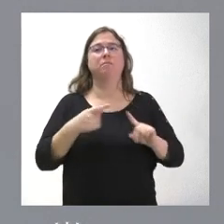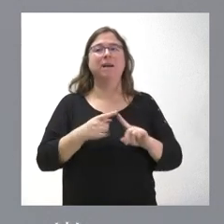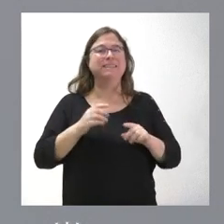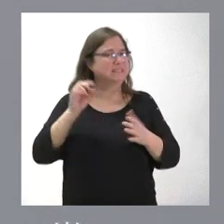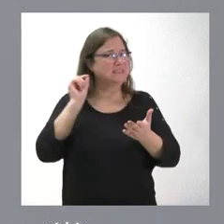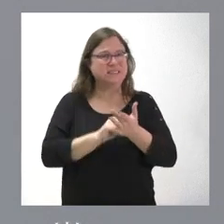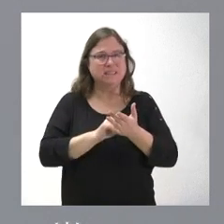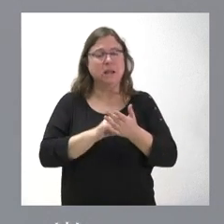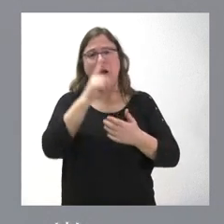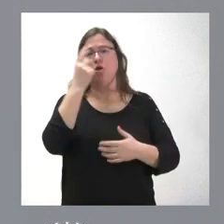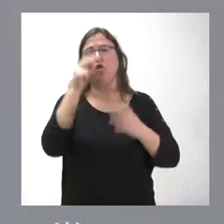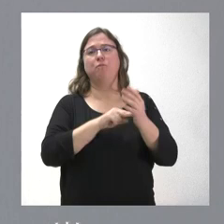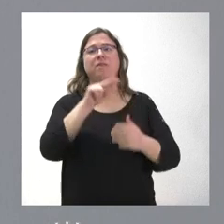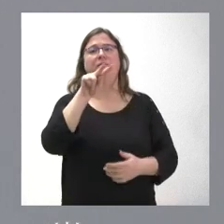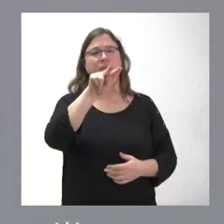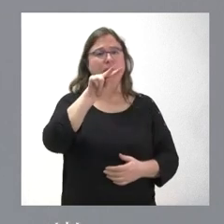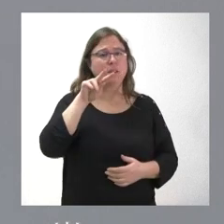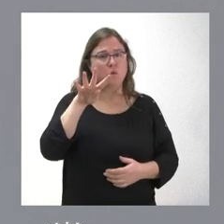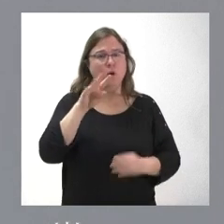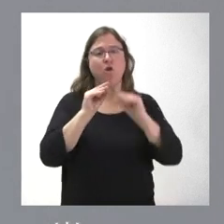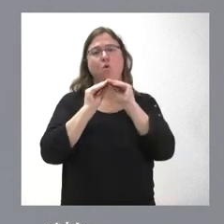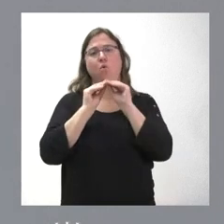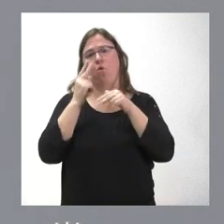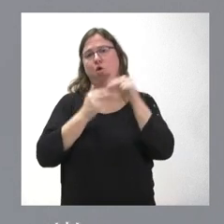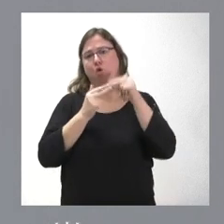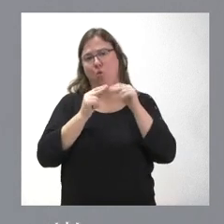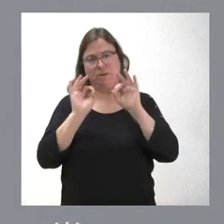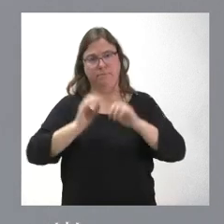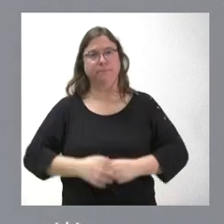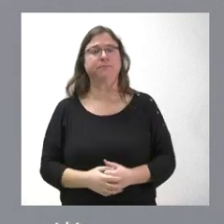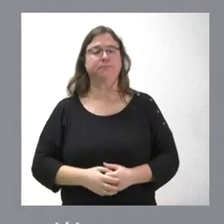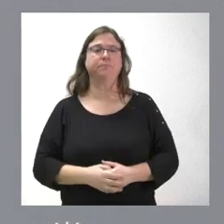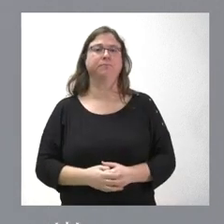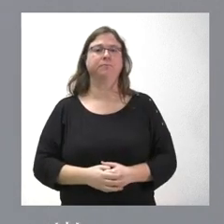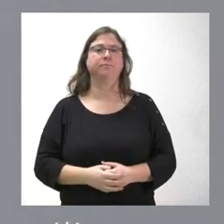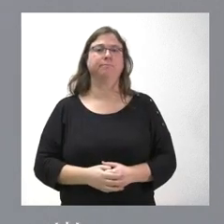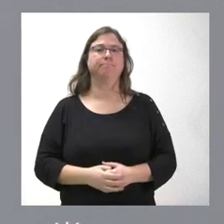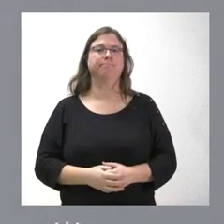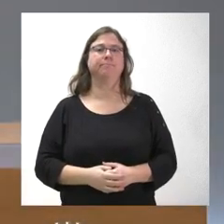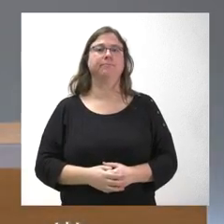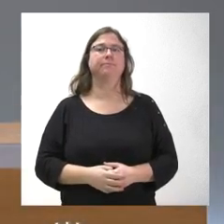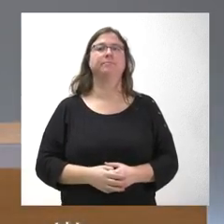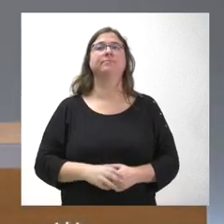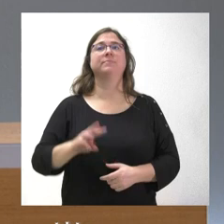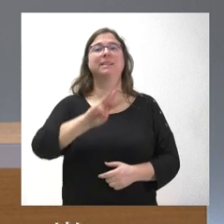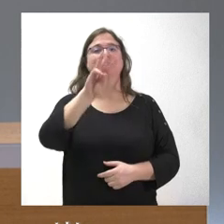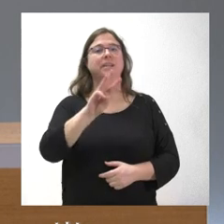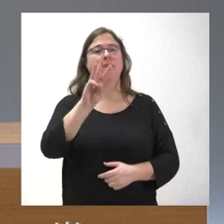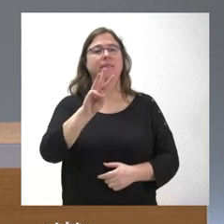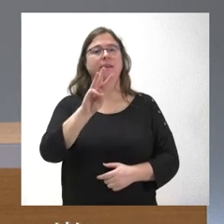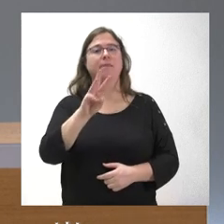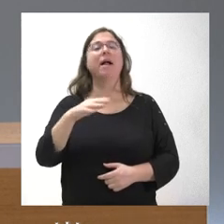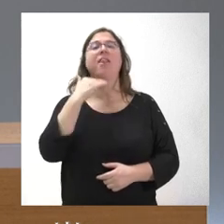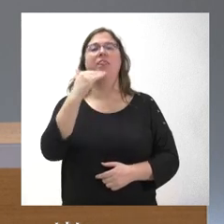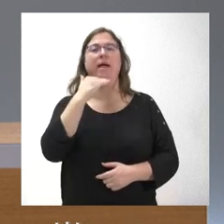inmediato, lógicamente, en el año 24, pues habrá que hacer ya obras en estas dos instalaciones. La tercera intervención nos lleva a